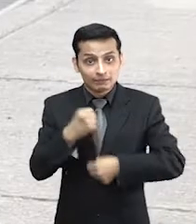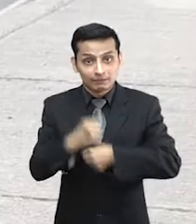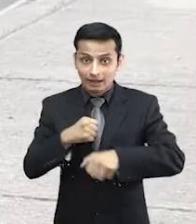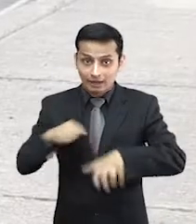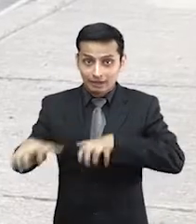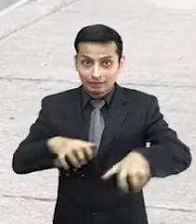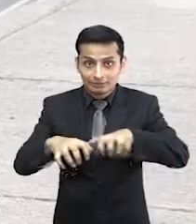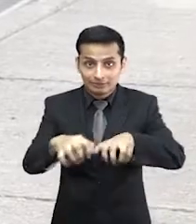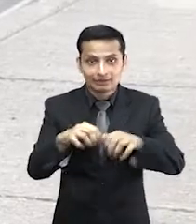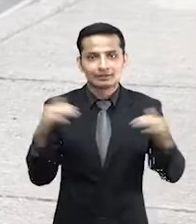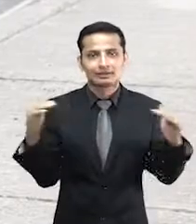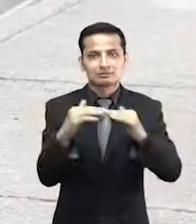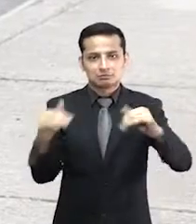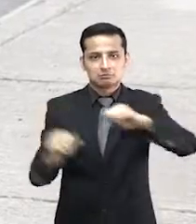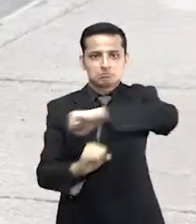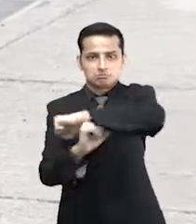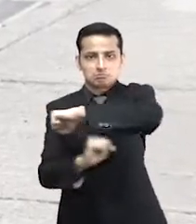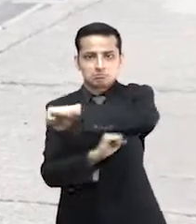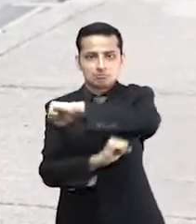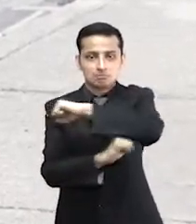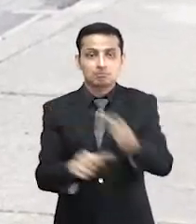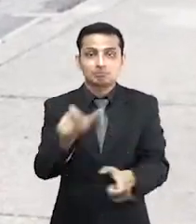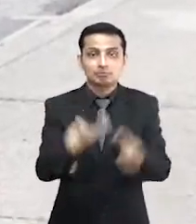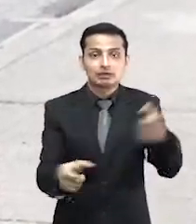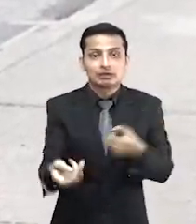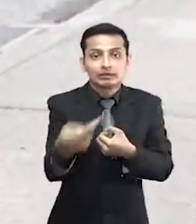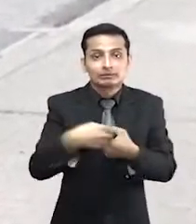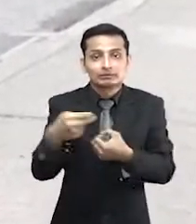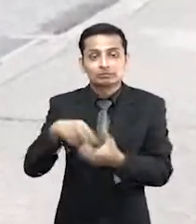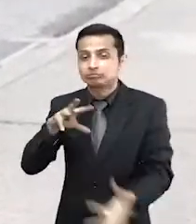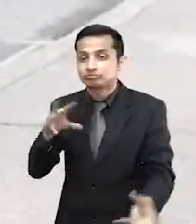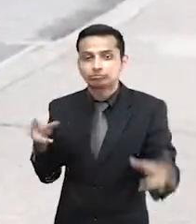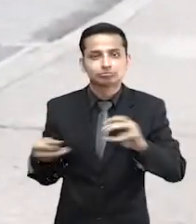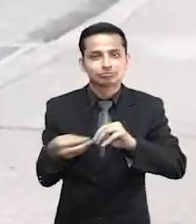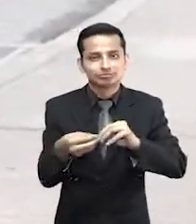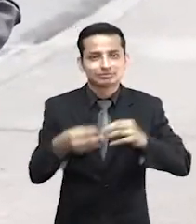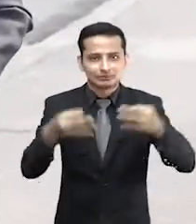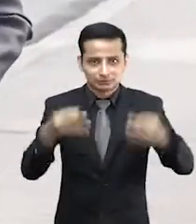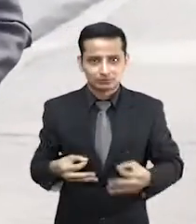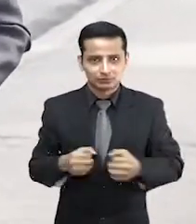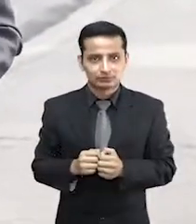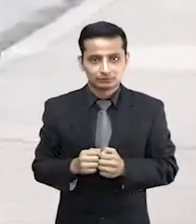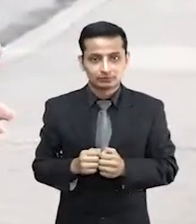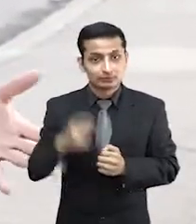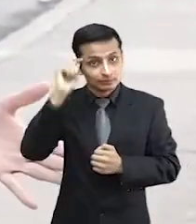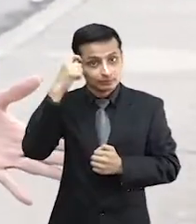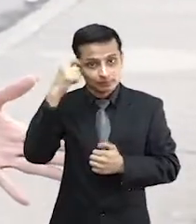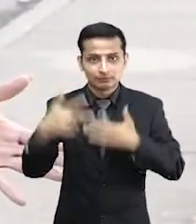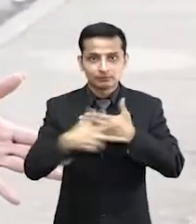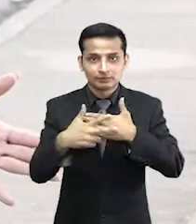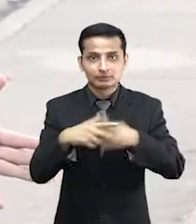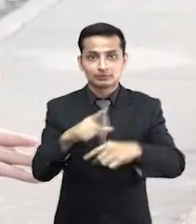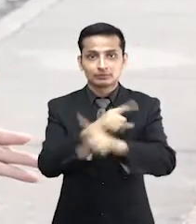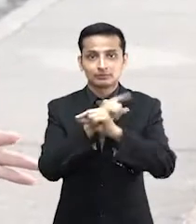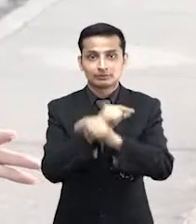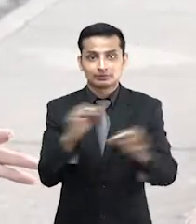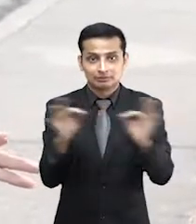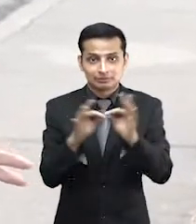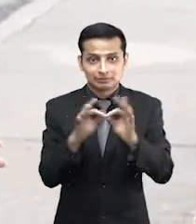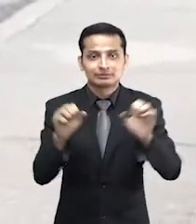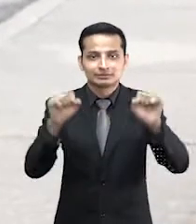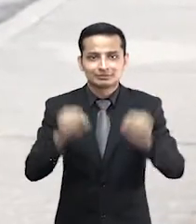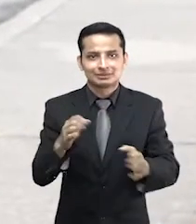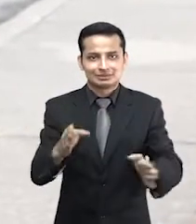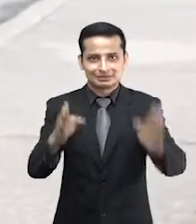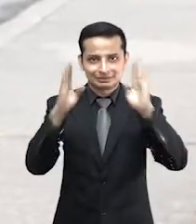Trabajamos para fortalecer la democracia y asegurar la participación de todas y de todos. No olvides que puedes seguir la información